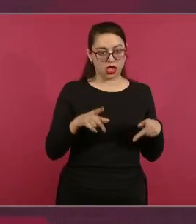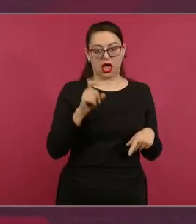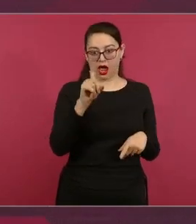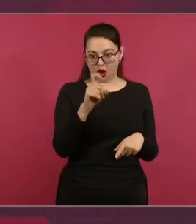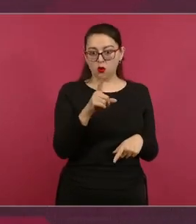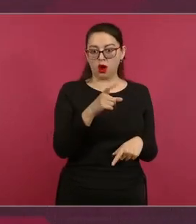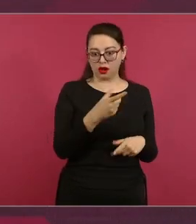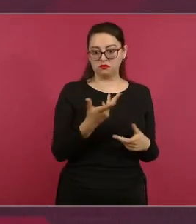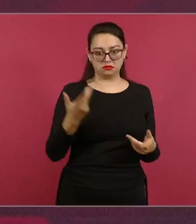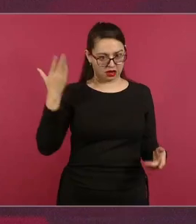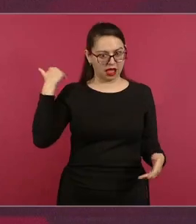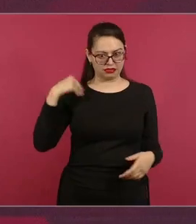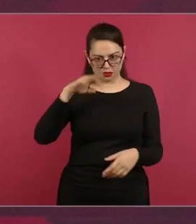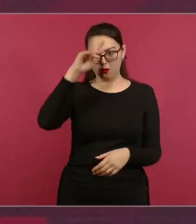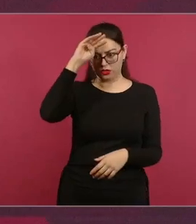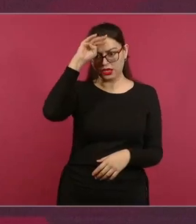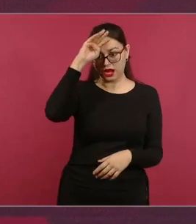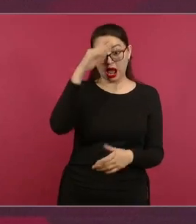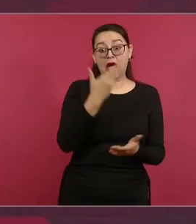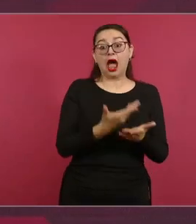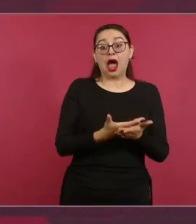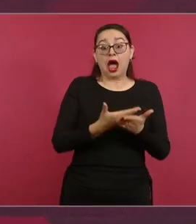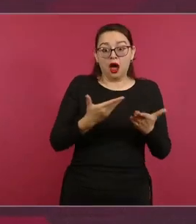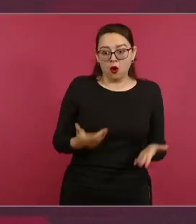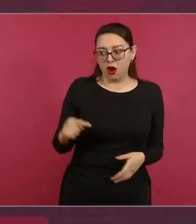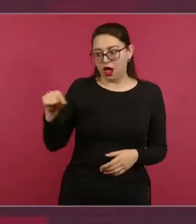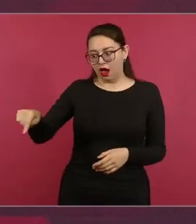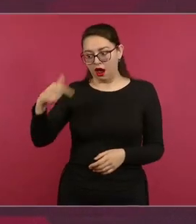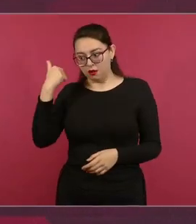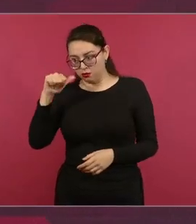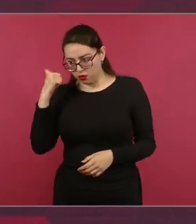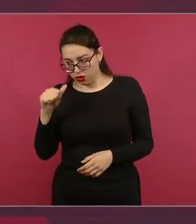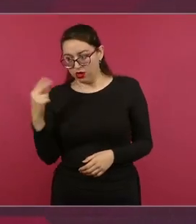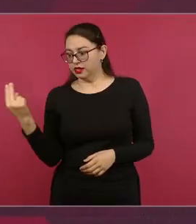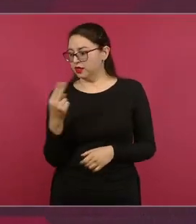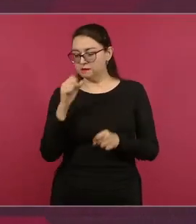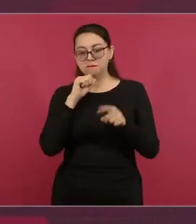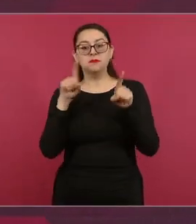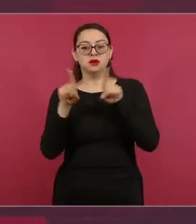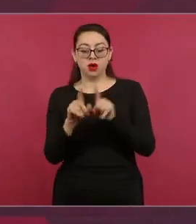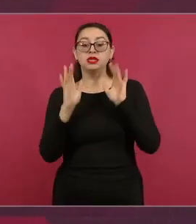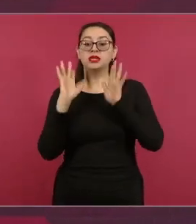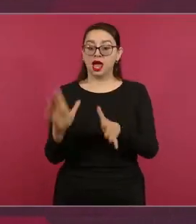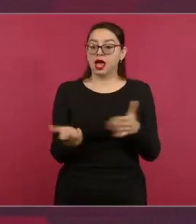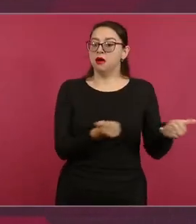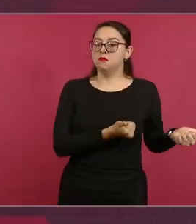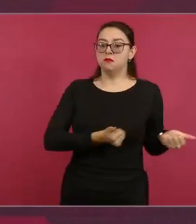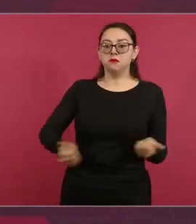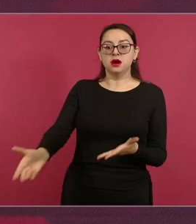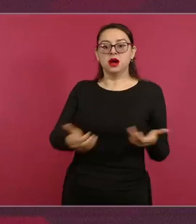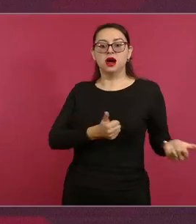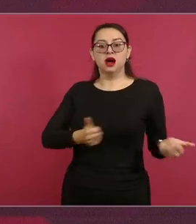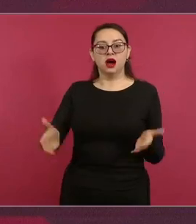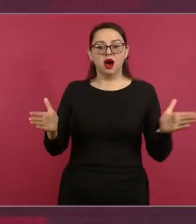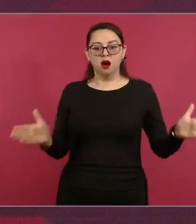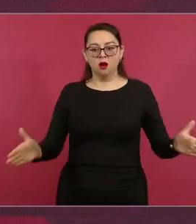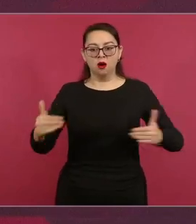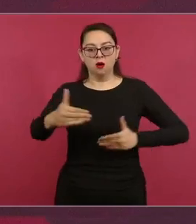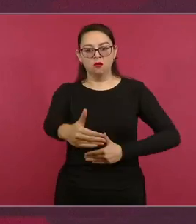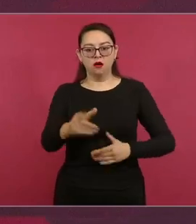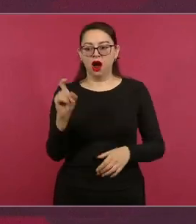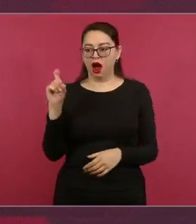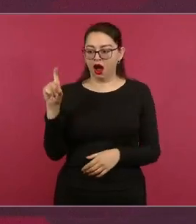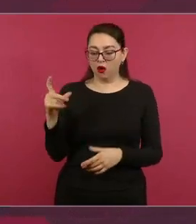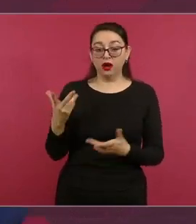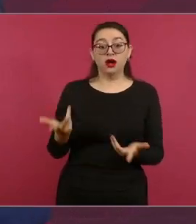ya se echó a andar en Acapulco, porque se están electrificando los